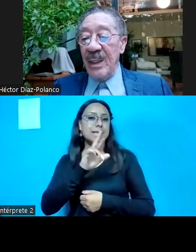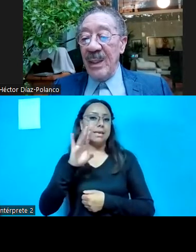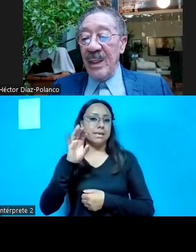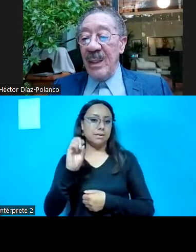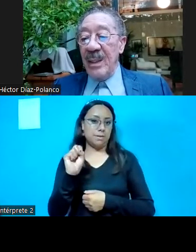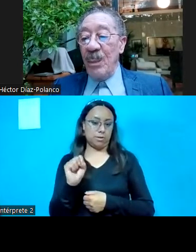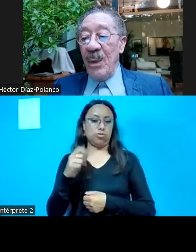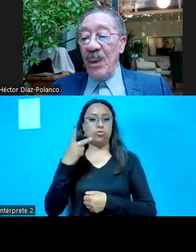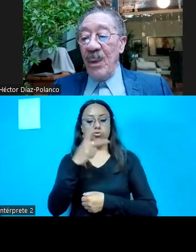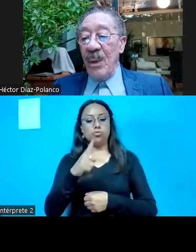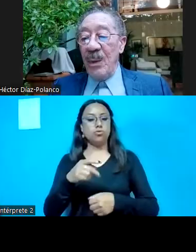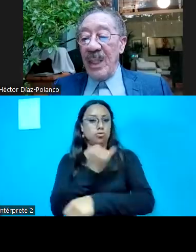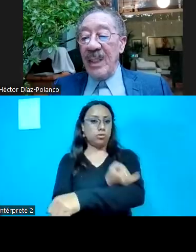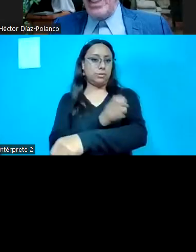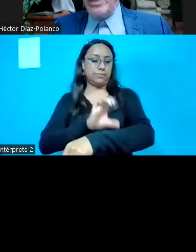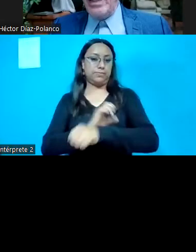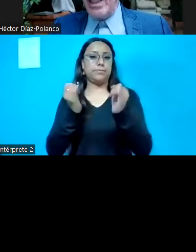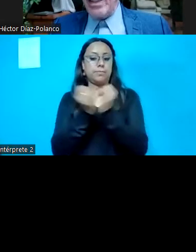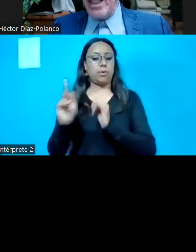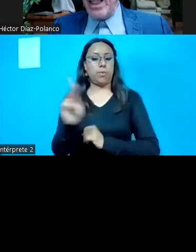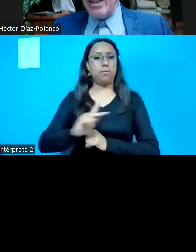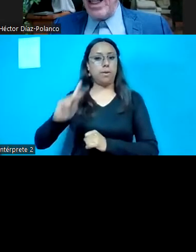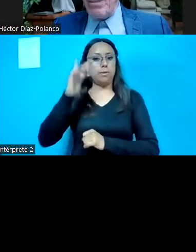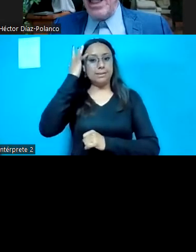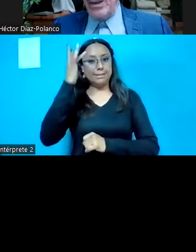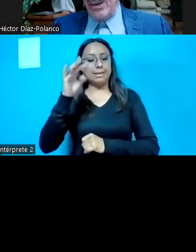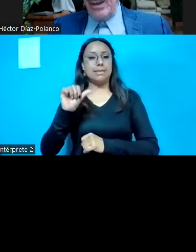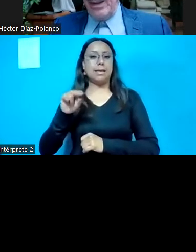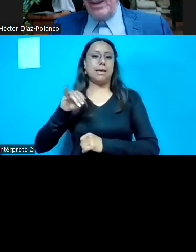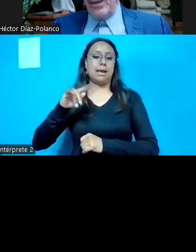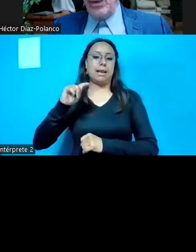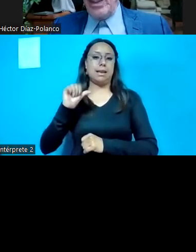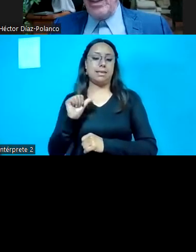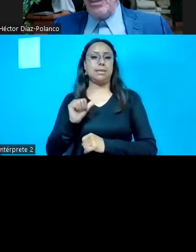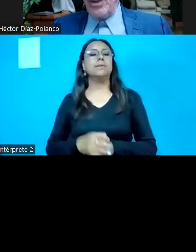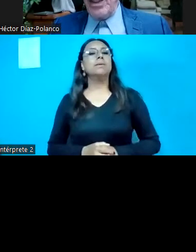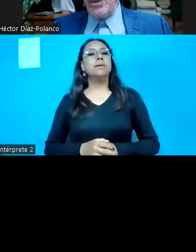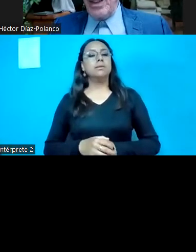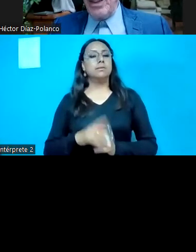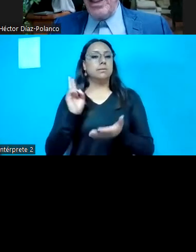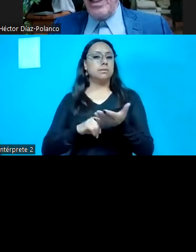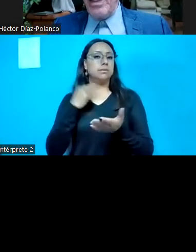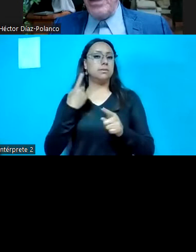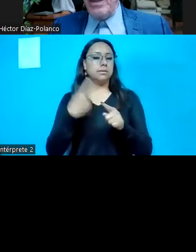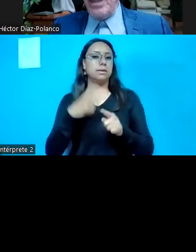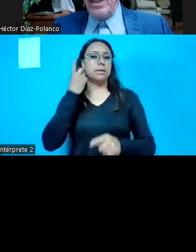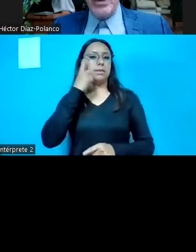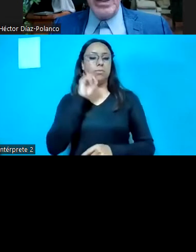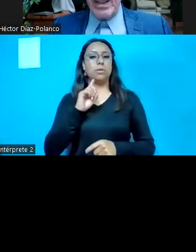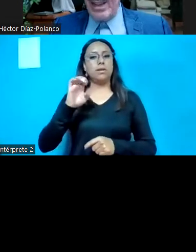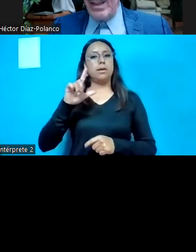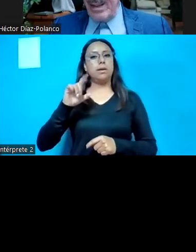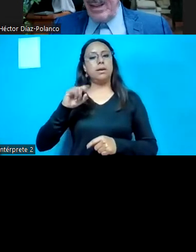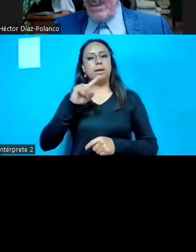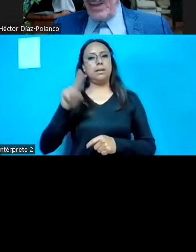y del pueblo de Santa Anita Zacatlamanco, suscrita por la diputada Elizabeth Mateos